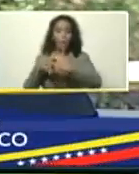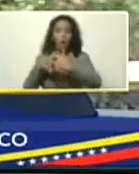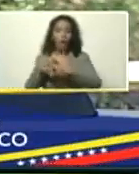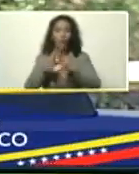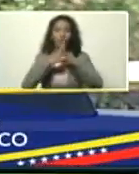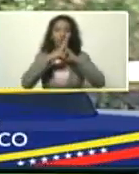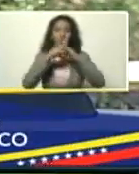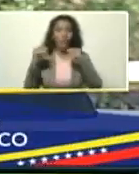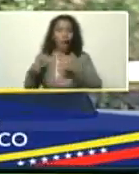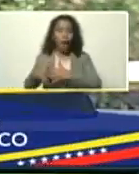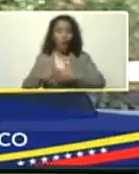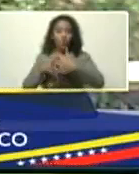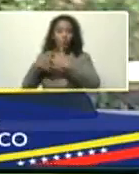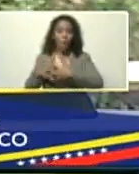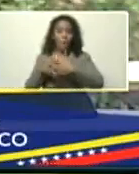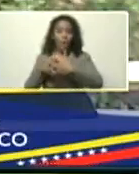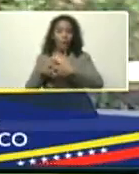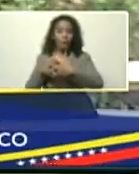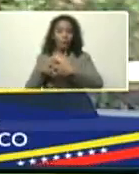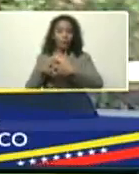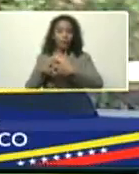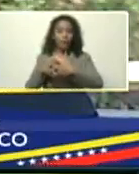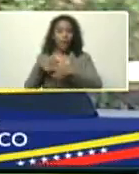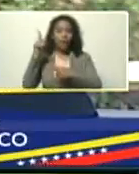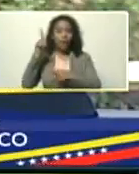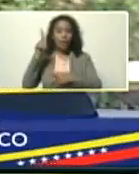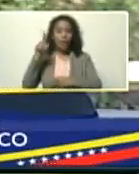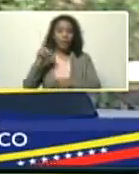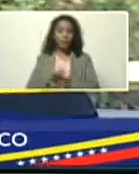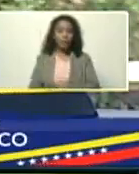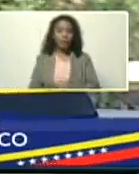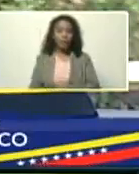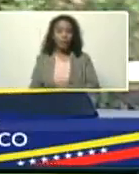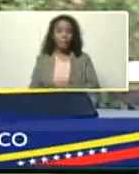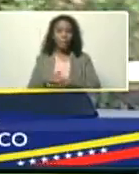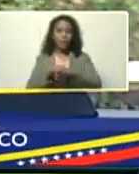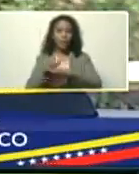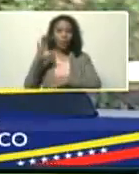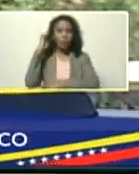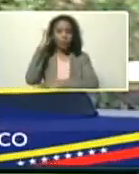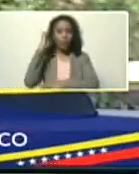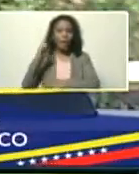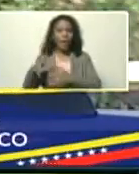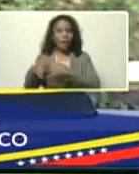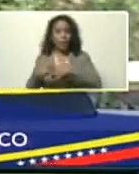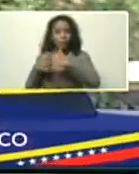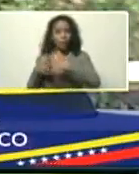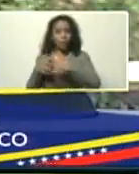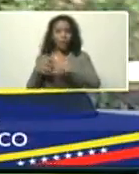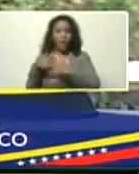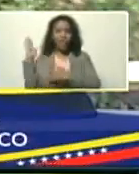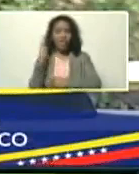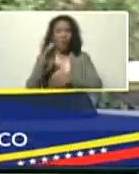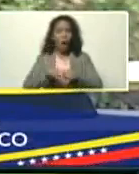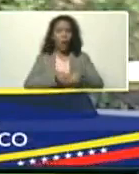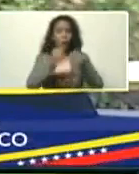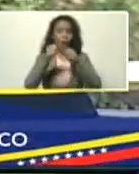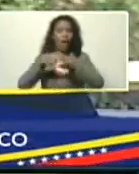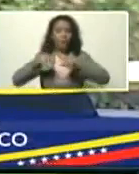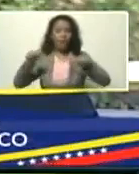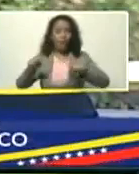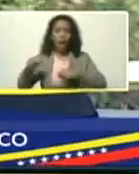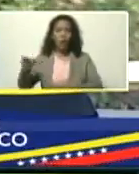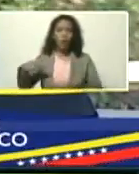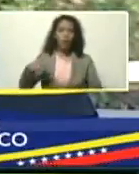toda Europa, y los Estados Unidos de Norteamérica, y vinieron a destruir, bueno, las tierras, los